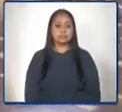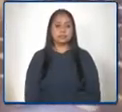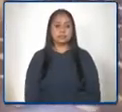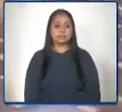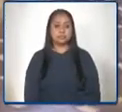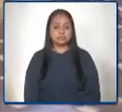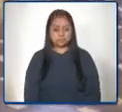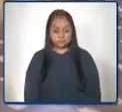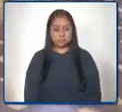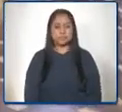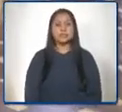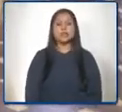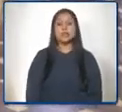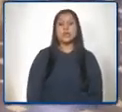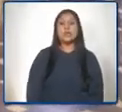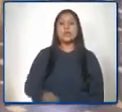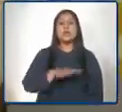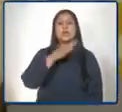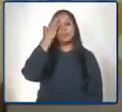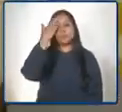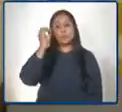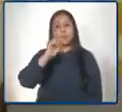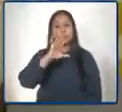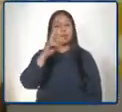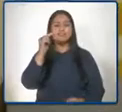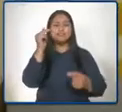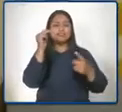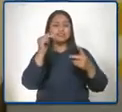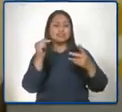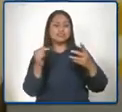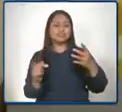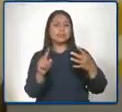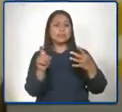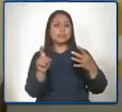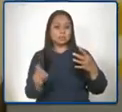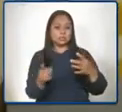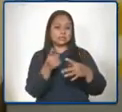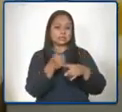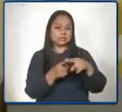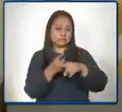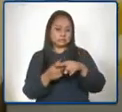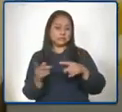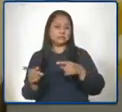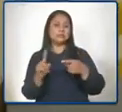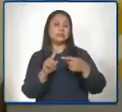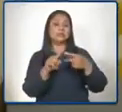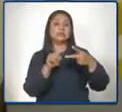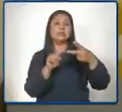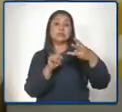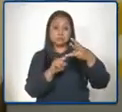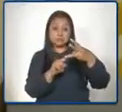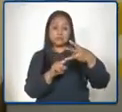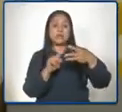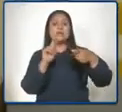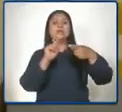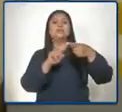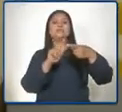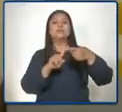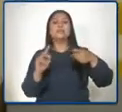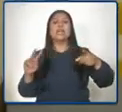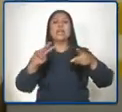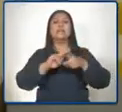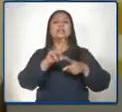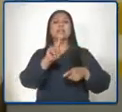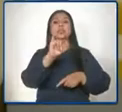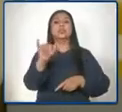ministra viceministra buenos días son varias preguntas las que tengo lo voy hacer por partes las primeras tres hasta el uno de junio se sabía